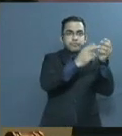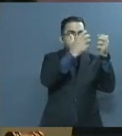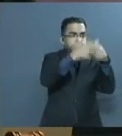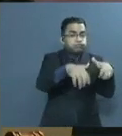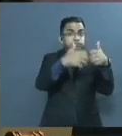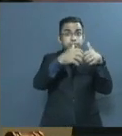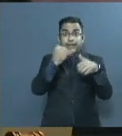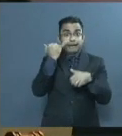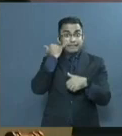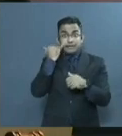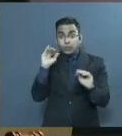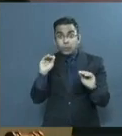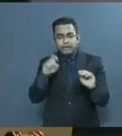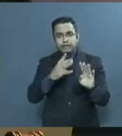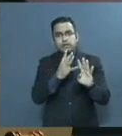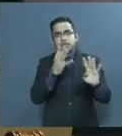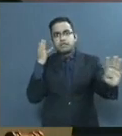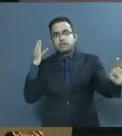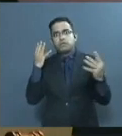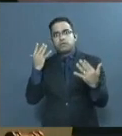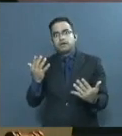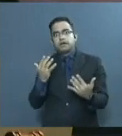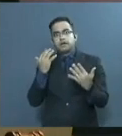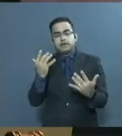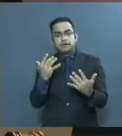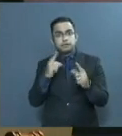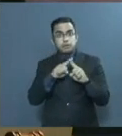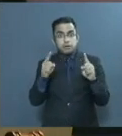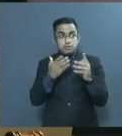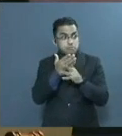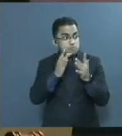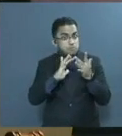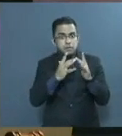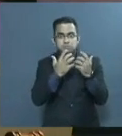en espera de la recuperación de la plena normalidad.